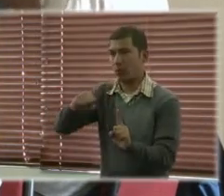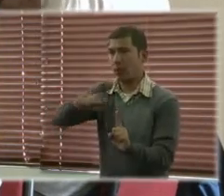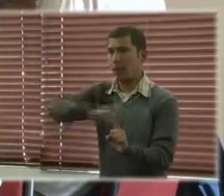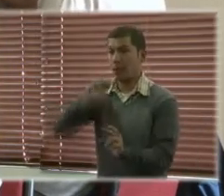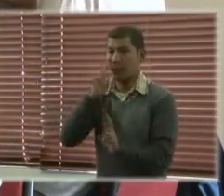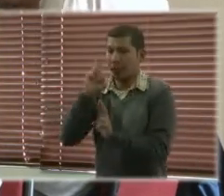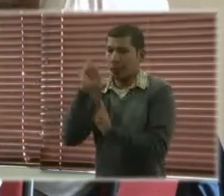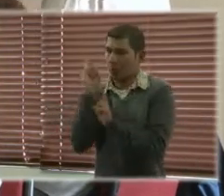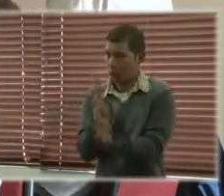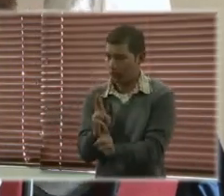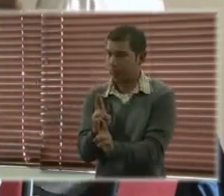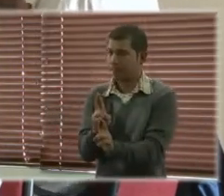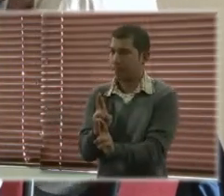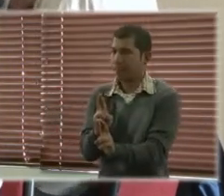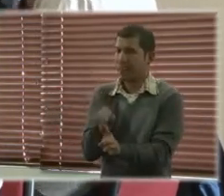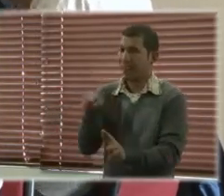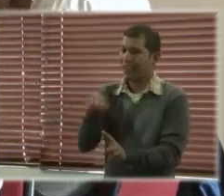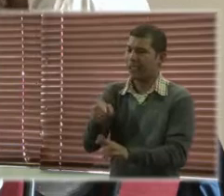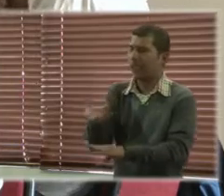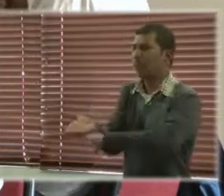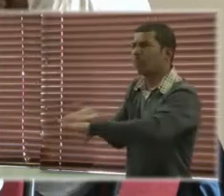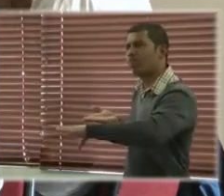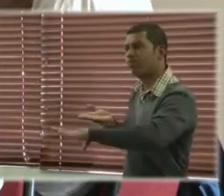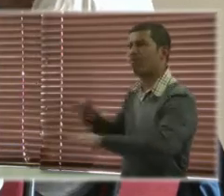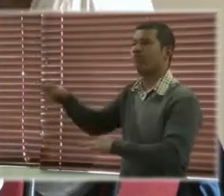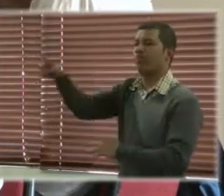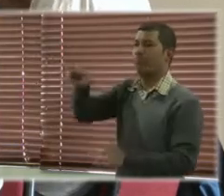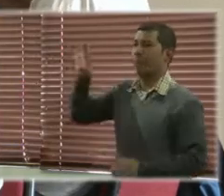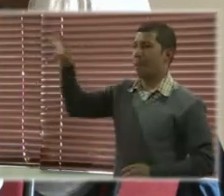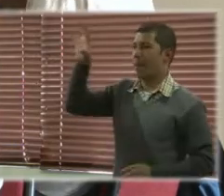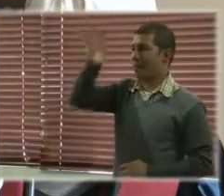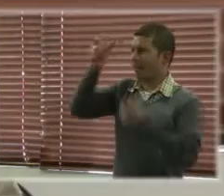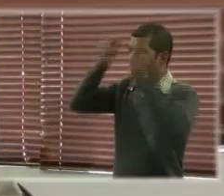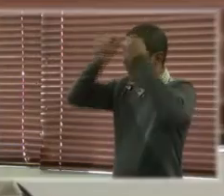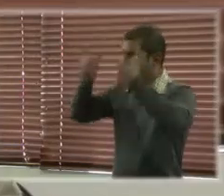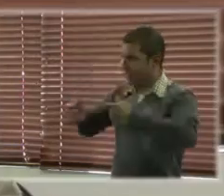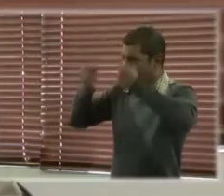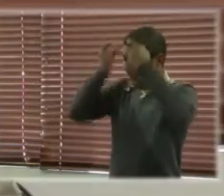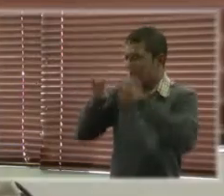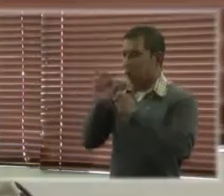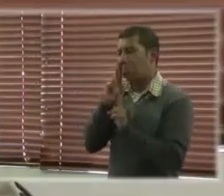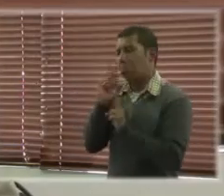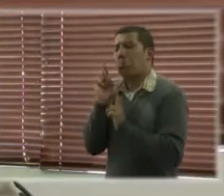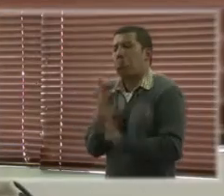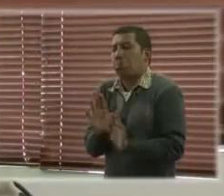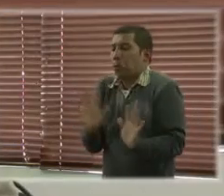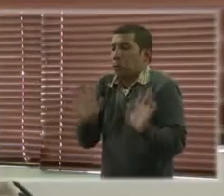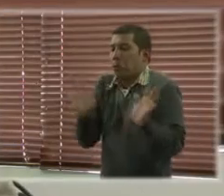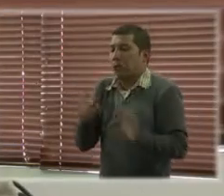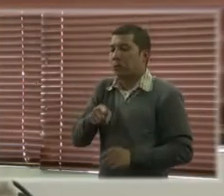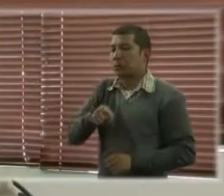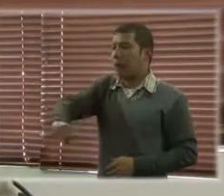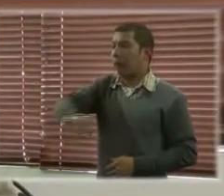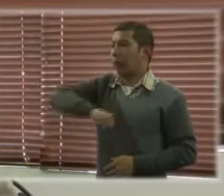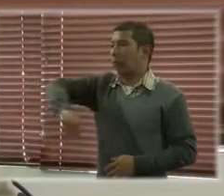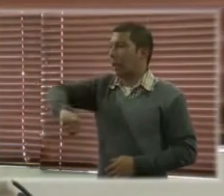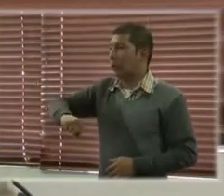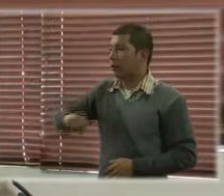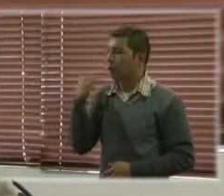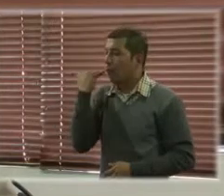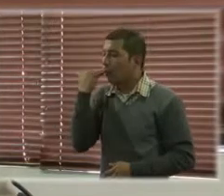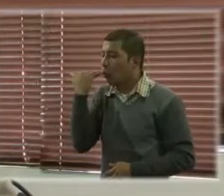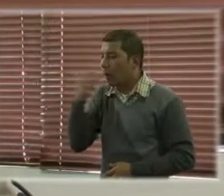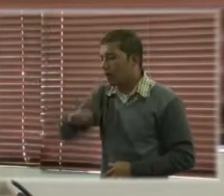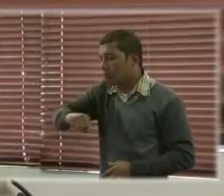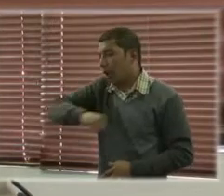solicita que los estados pues no sólo hagan un reconocimiento de titulares de derechos a las mujeres con discapacidad, sino